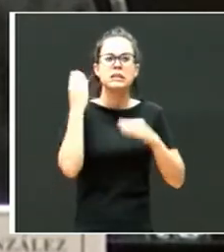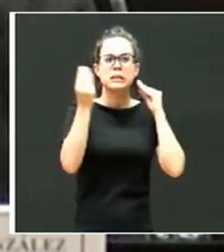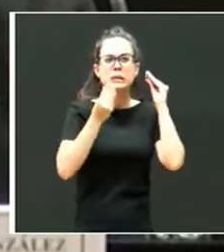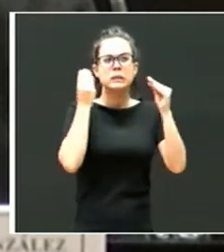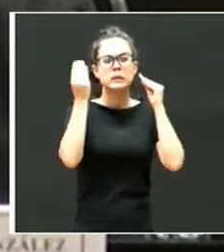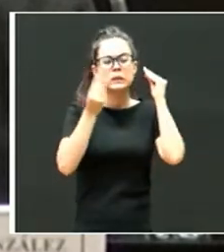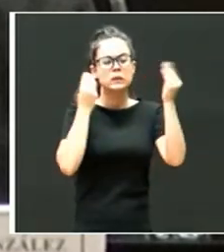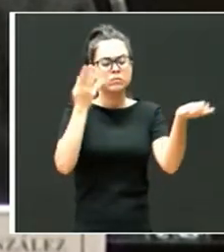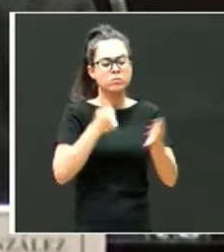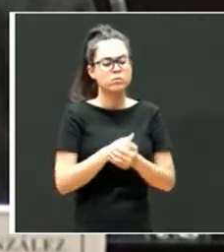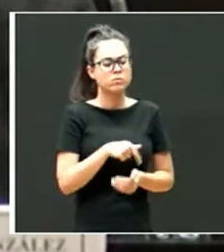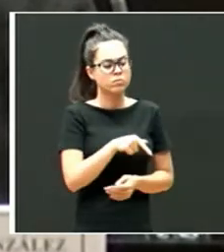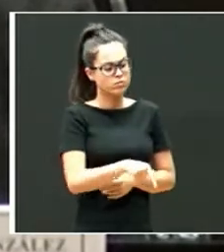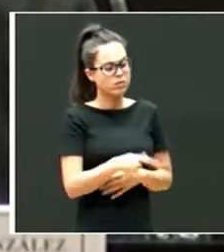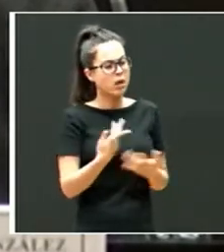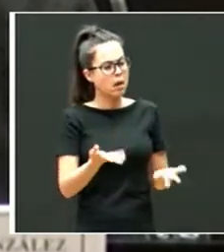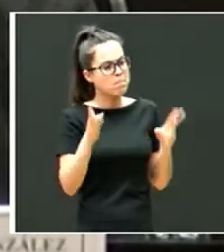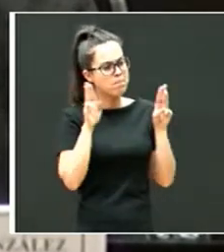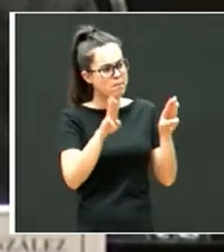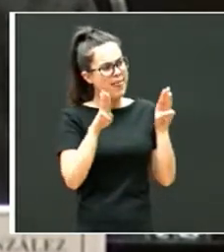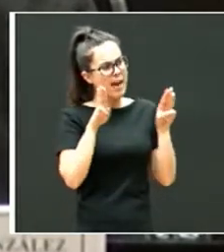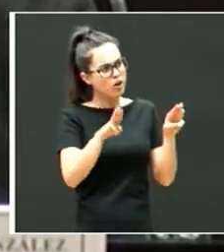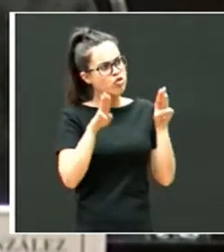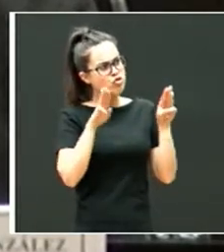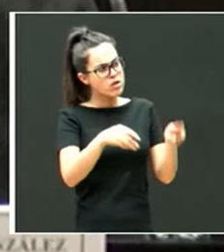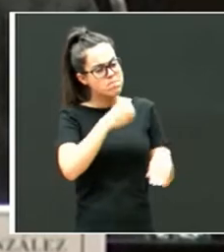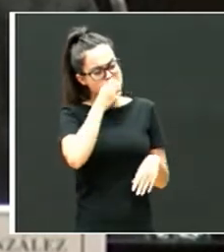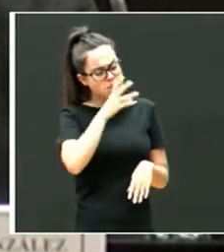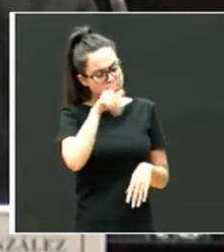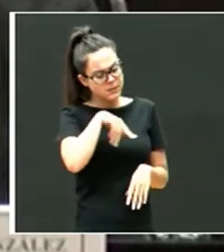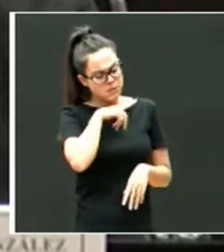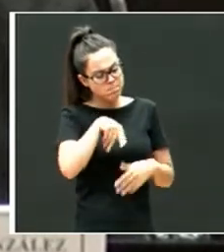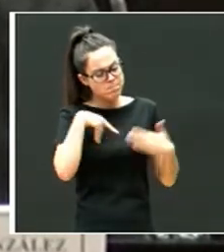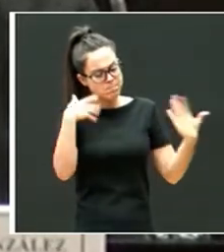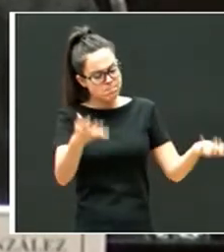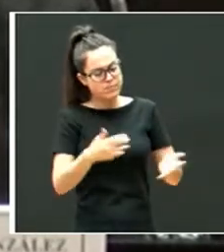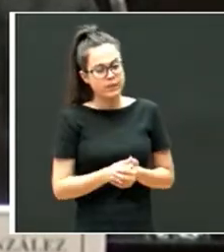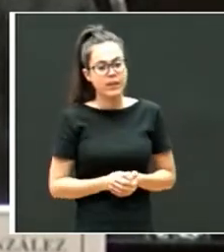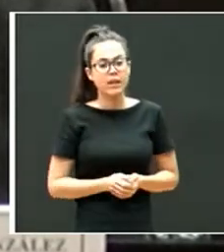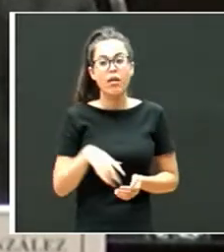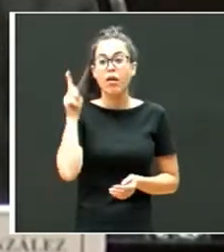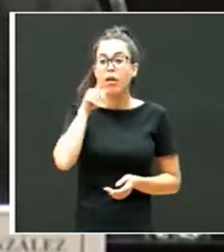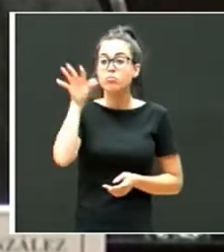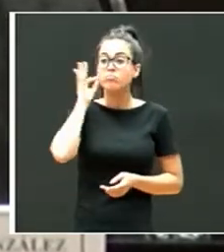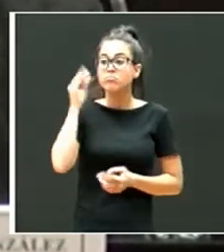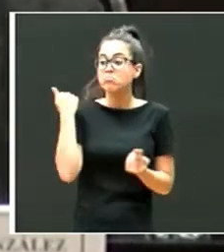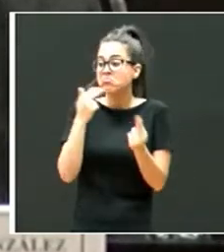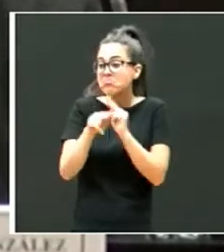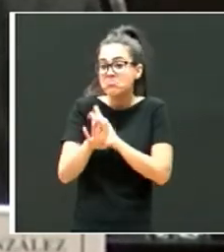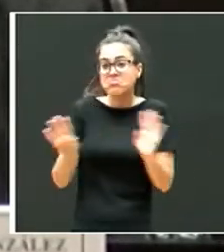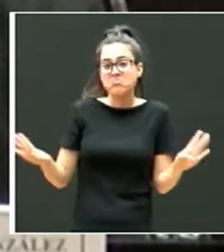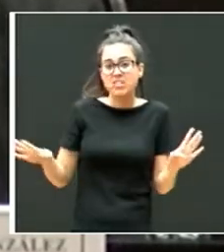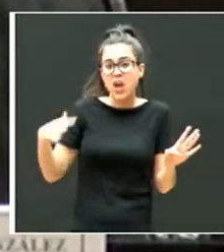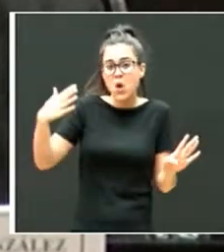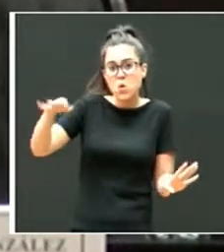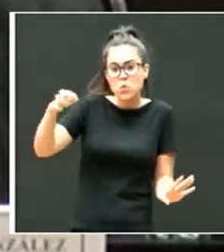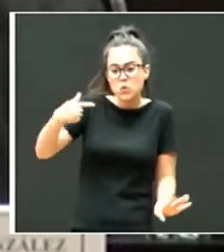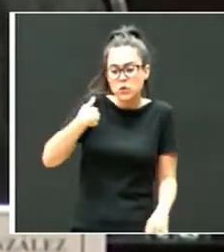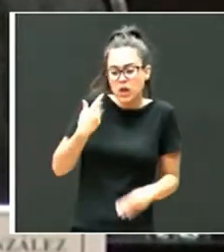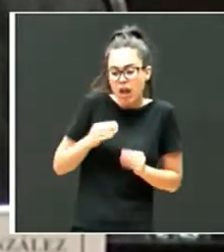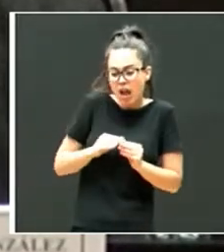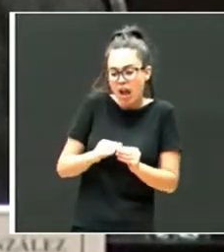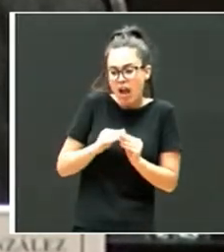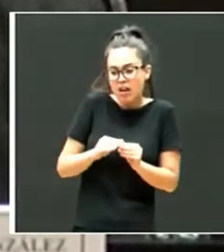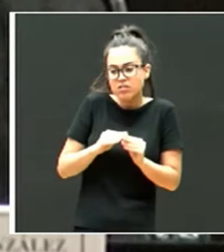sobre sus facultades pedagógicas. La maestra en cuestión le respondió, lo único que hago es perseverar en